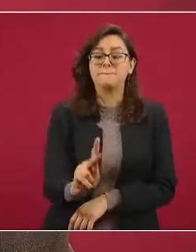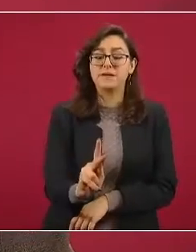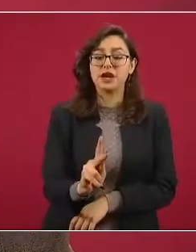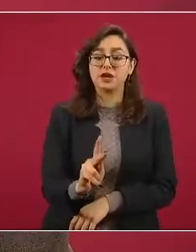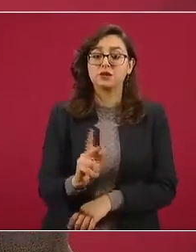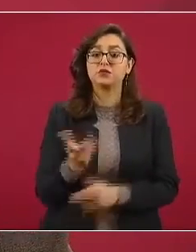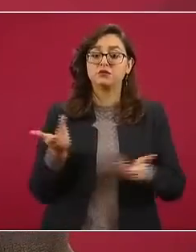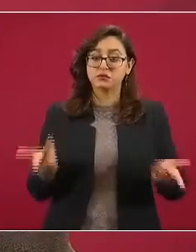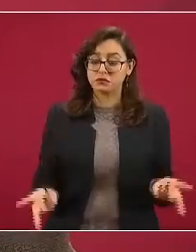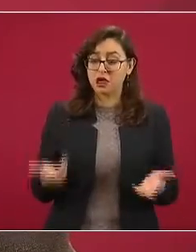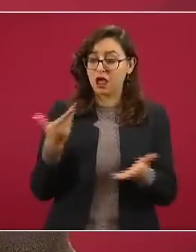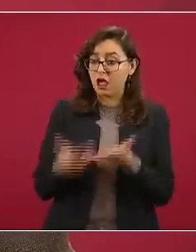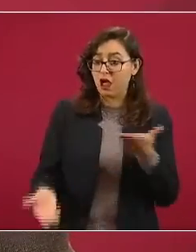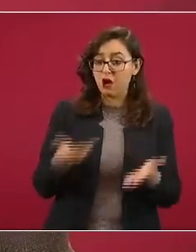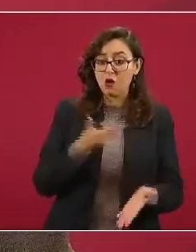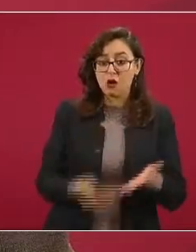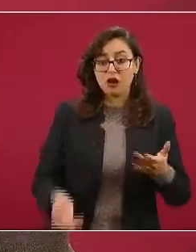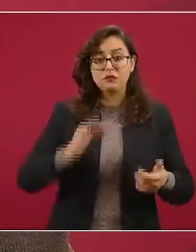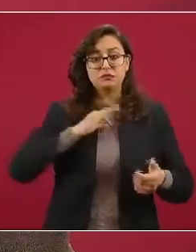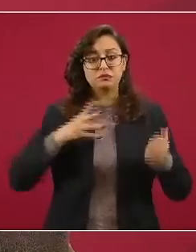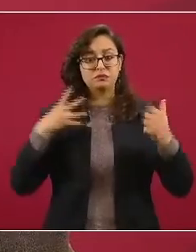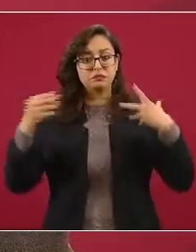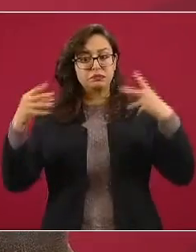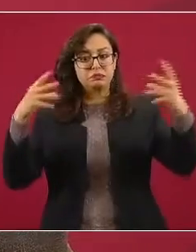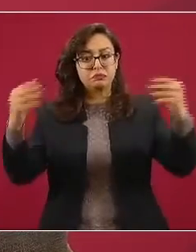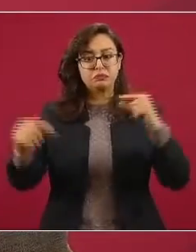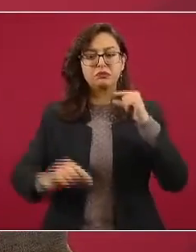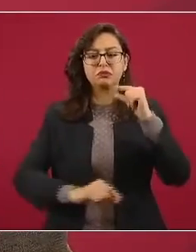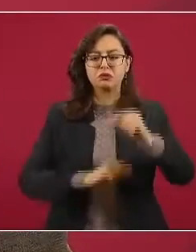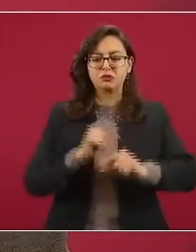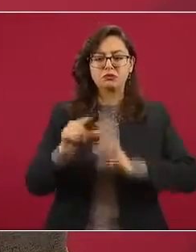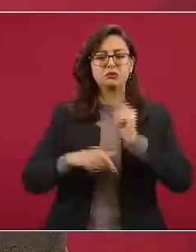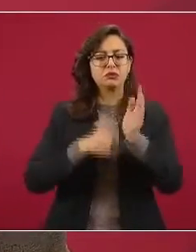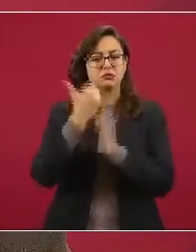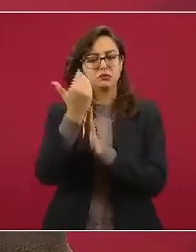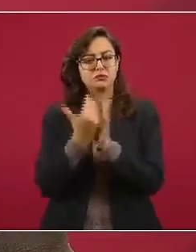tendencia a la baja y esperamos que así continuemos.